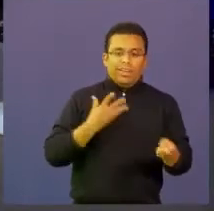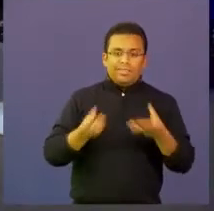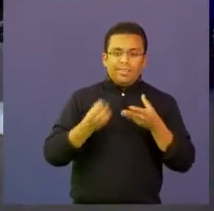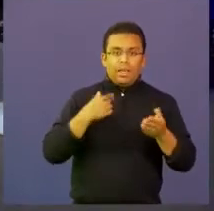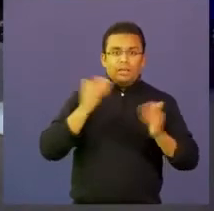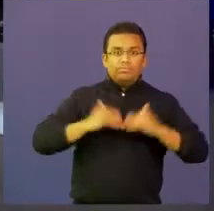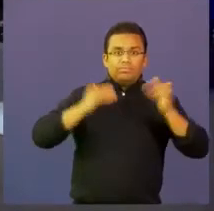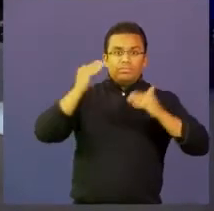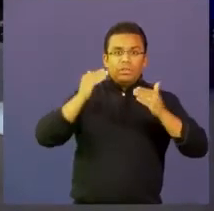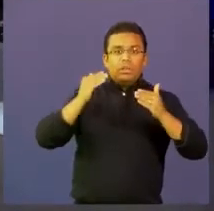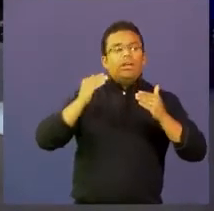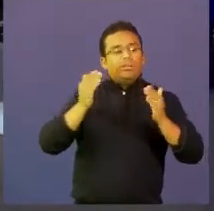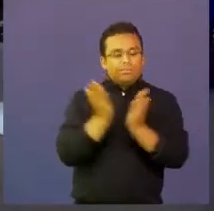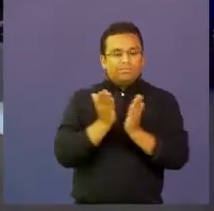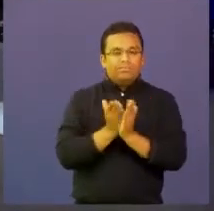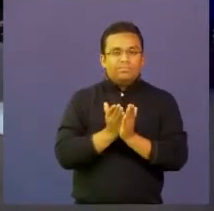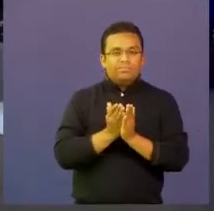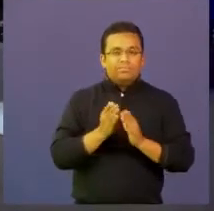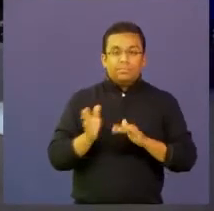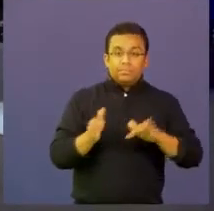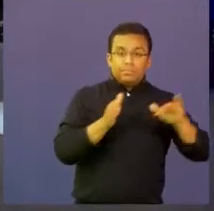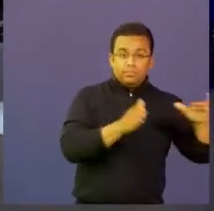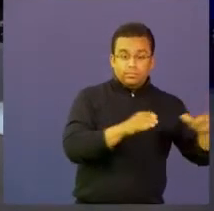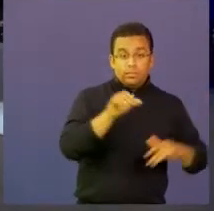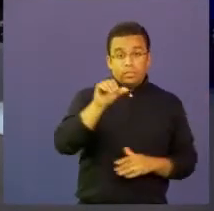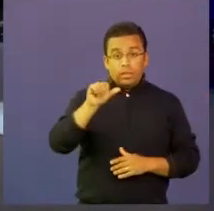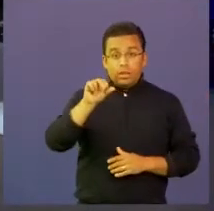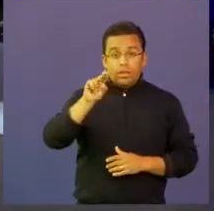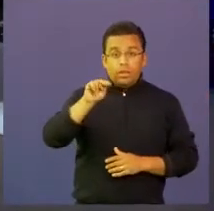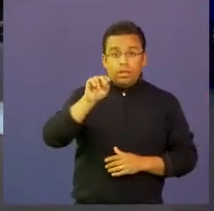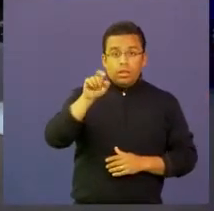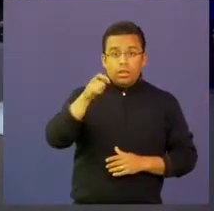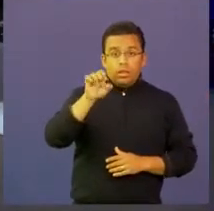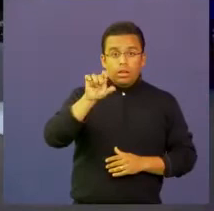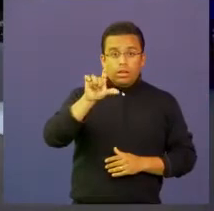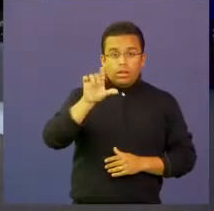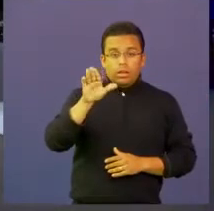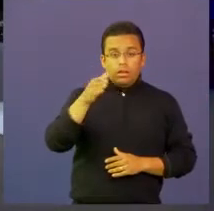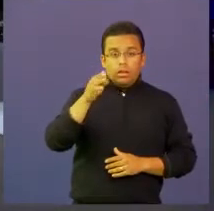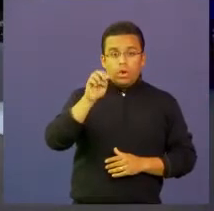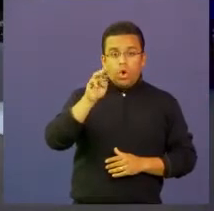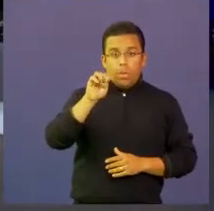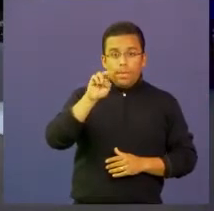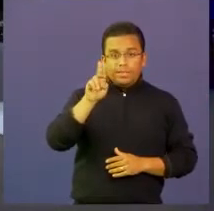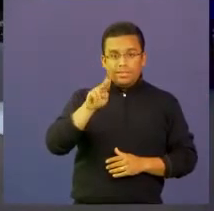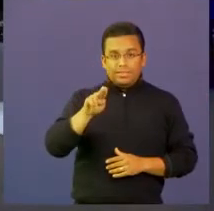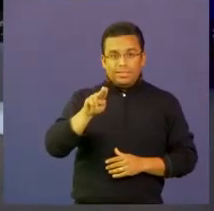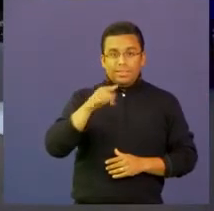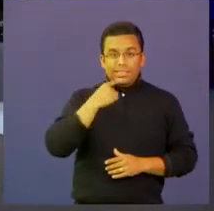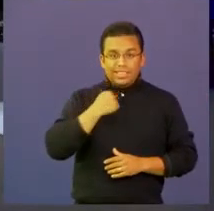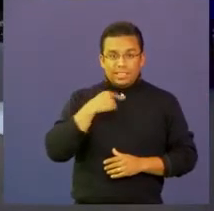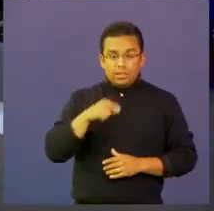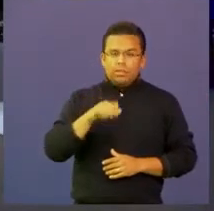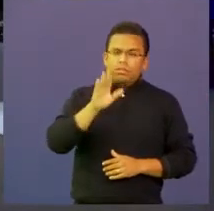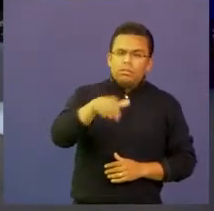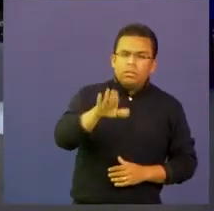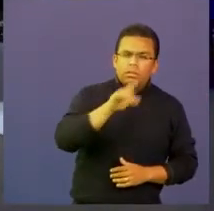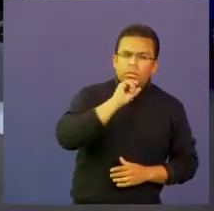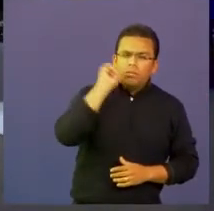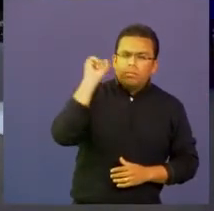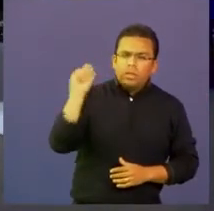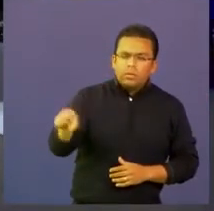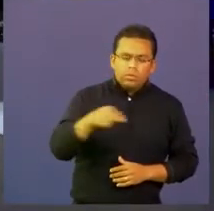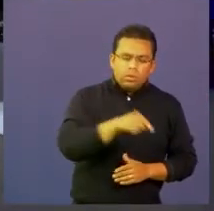en la educación Ángel Gómez Díaz dice les pregunta a ustedes ¿existen guías para el